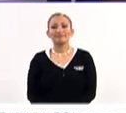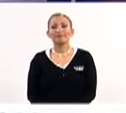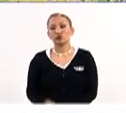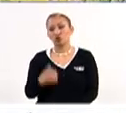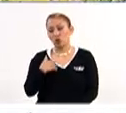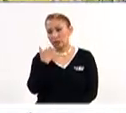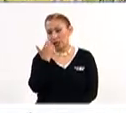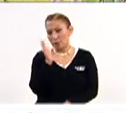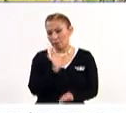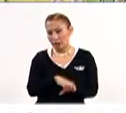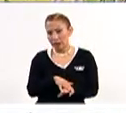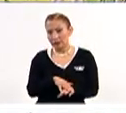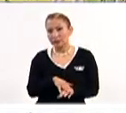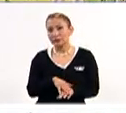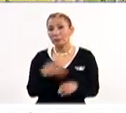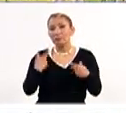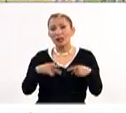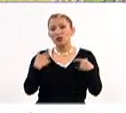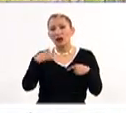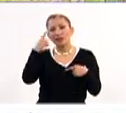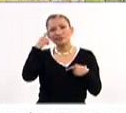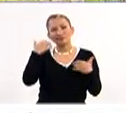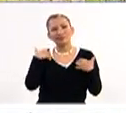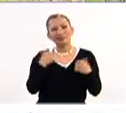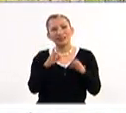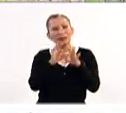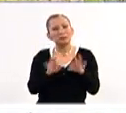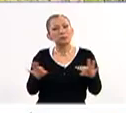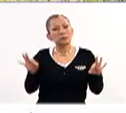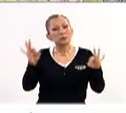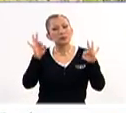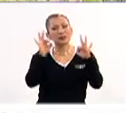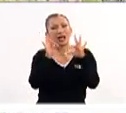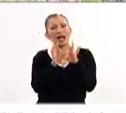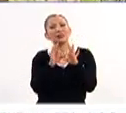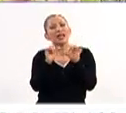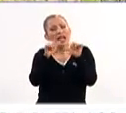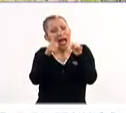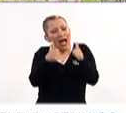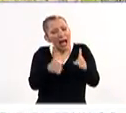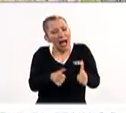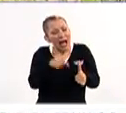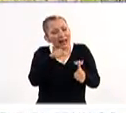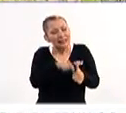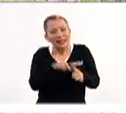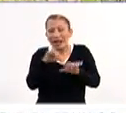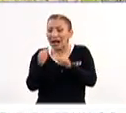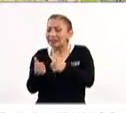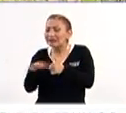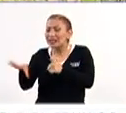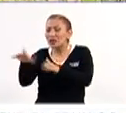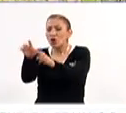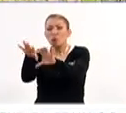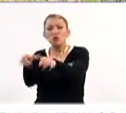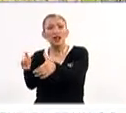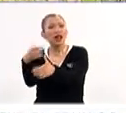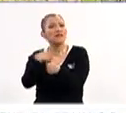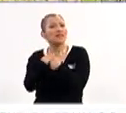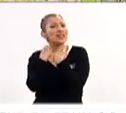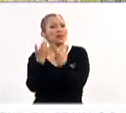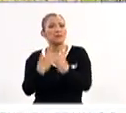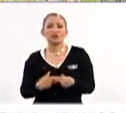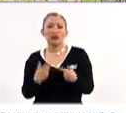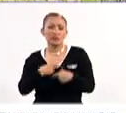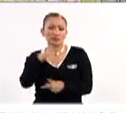sobre todo que la gente entienda la importancia que es el arte y el arte popular en la vida de cualquier mexicano.